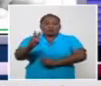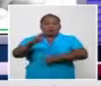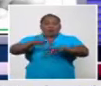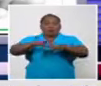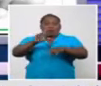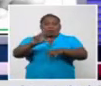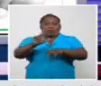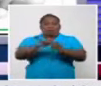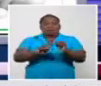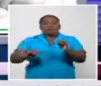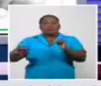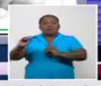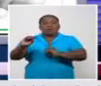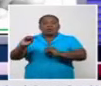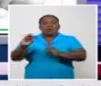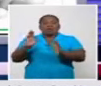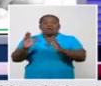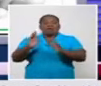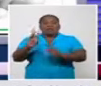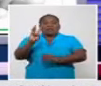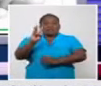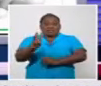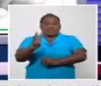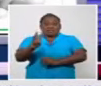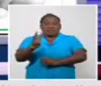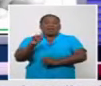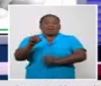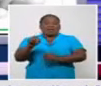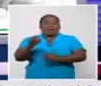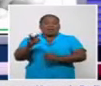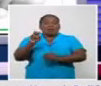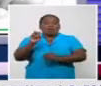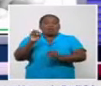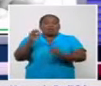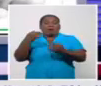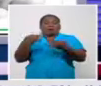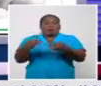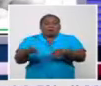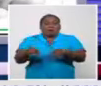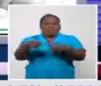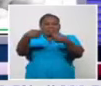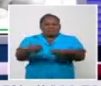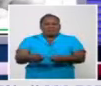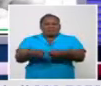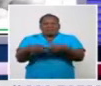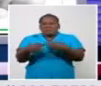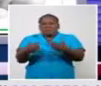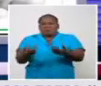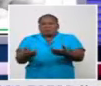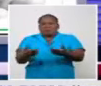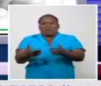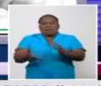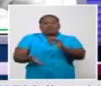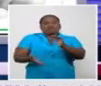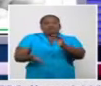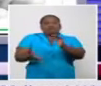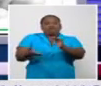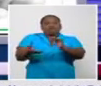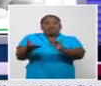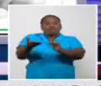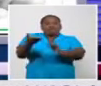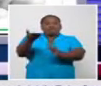fase 3, que se encontraba en la nueva normalidad. Estas decisiones responden a la tendencia ascendente del número de casos